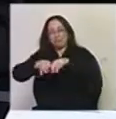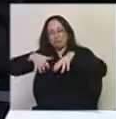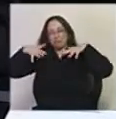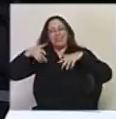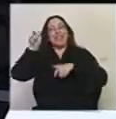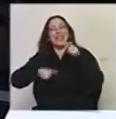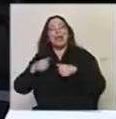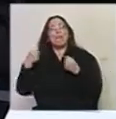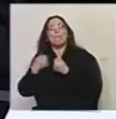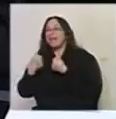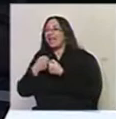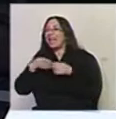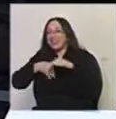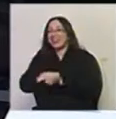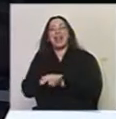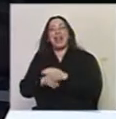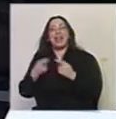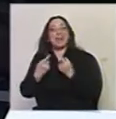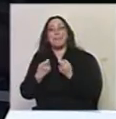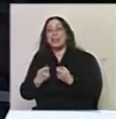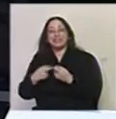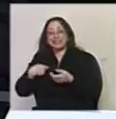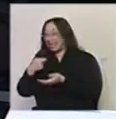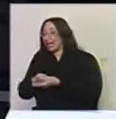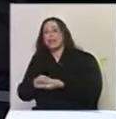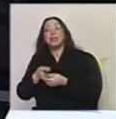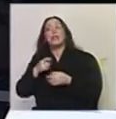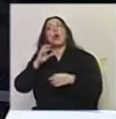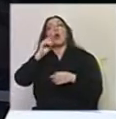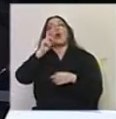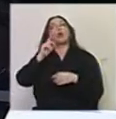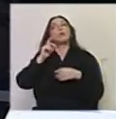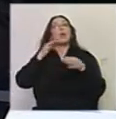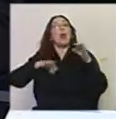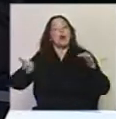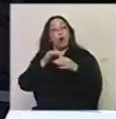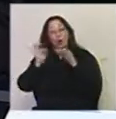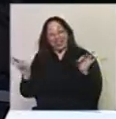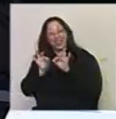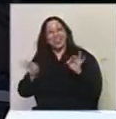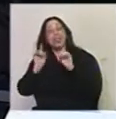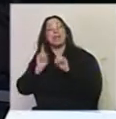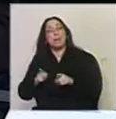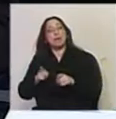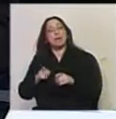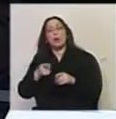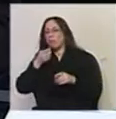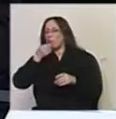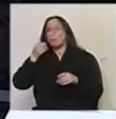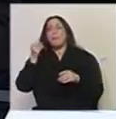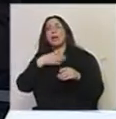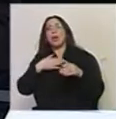que se pelea por una entrada prácticamente. Y en los Sodres estamos haciendo un proceso similar, haciendo un récord histórico de ventas, un